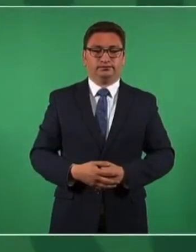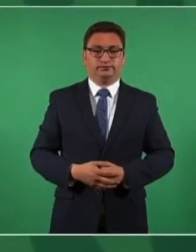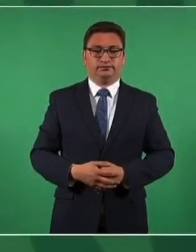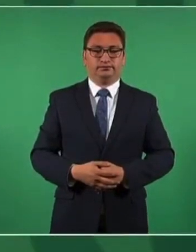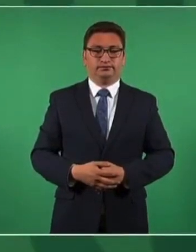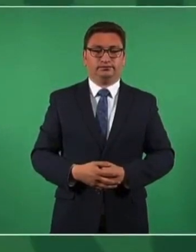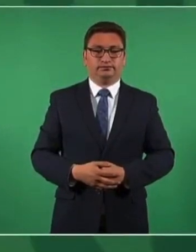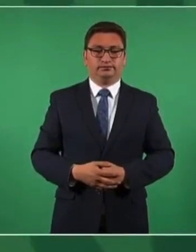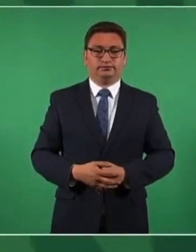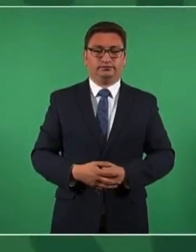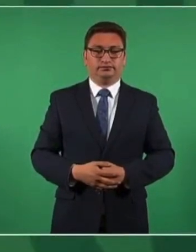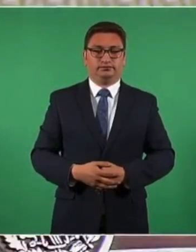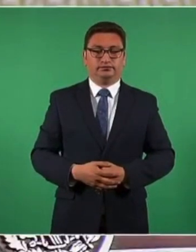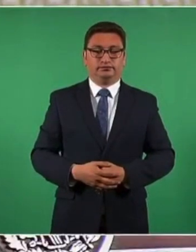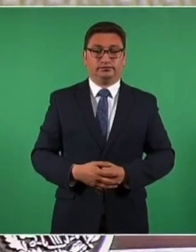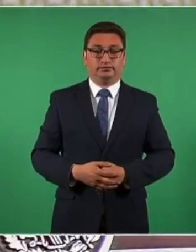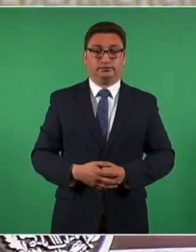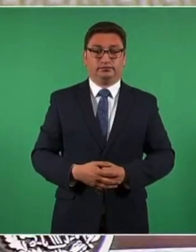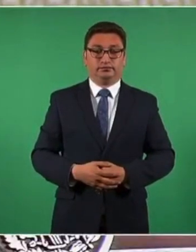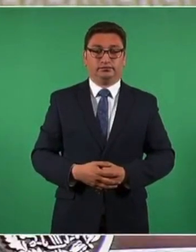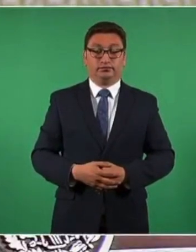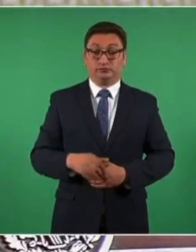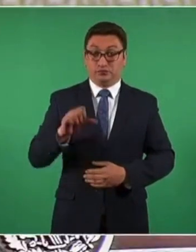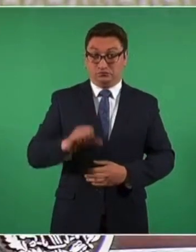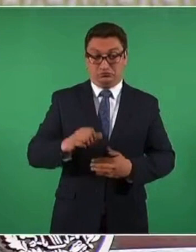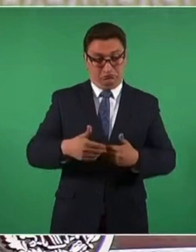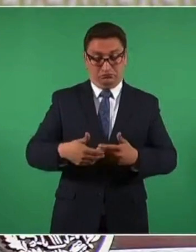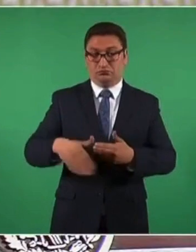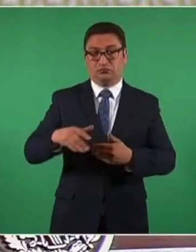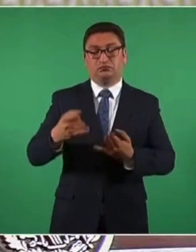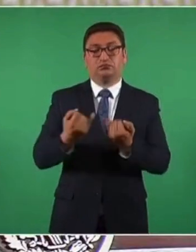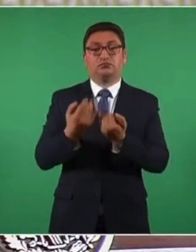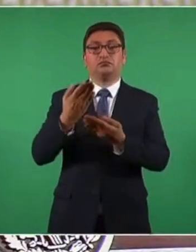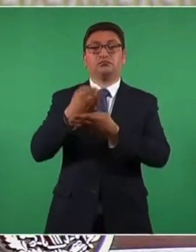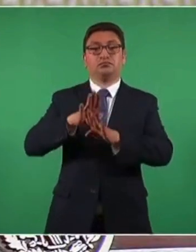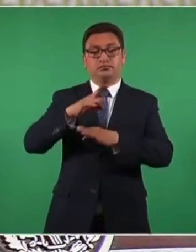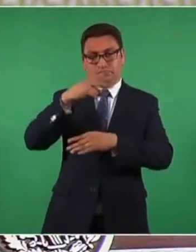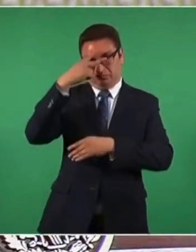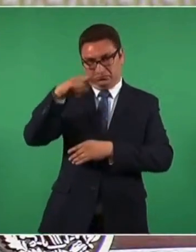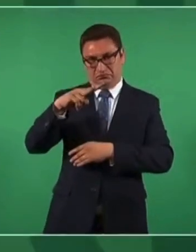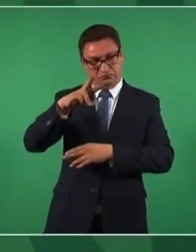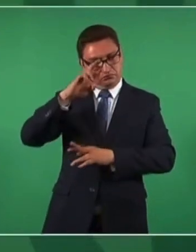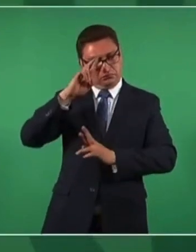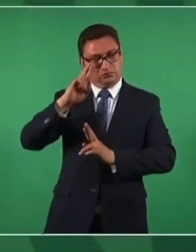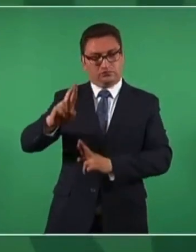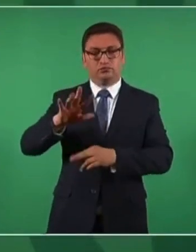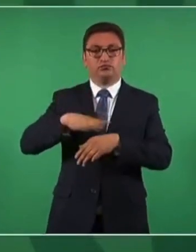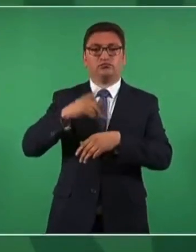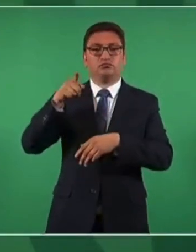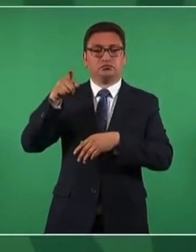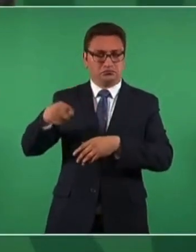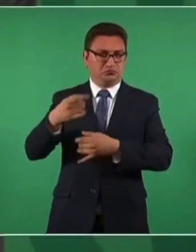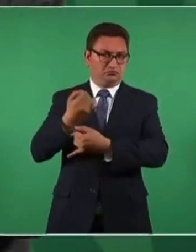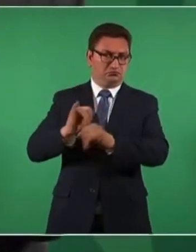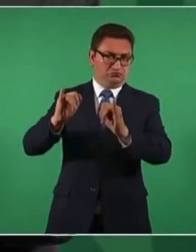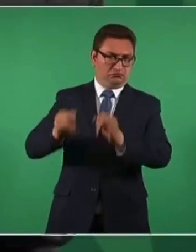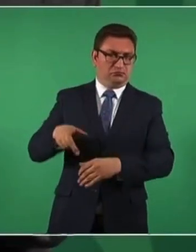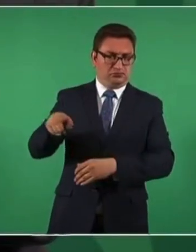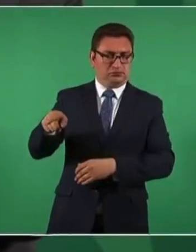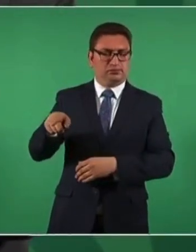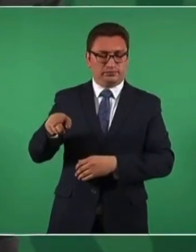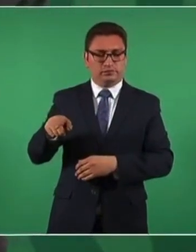respetuosamente, porque el Banco de México es una institución autónoma que nosotros vamos